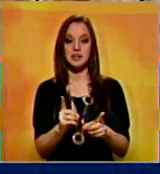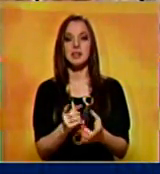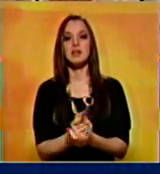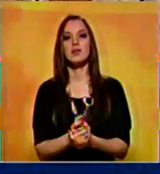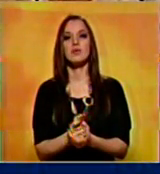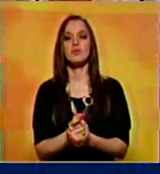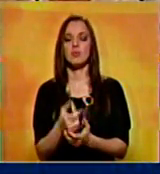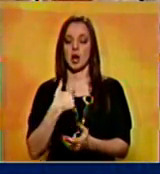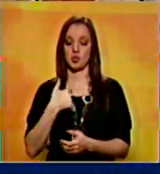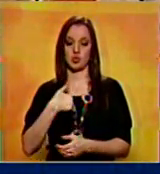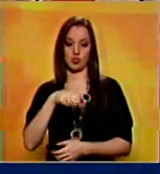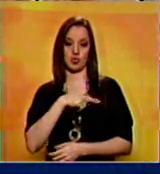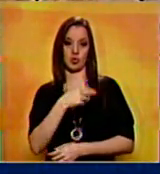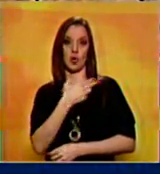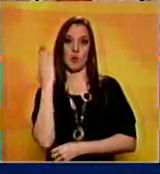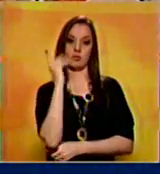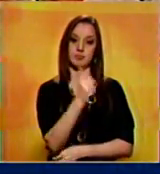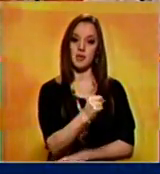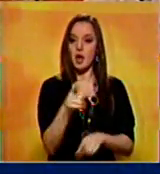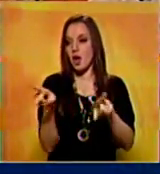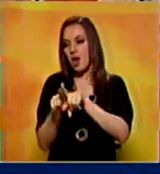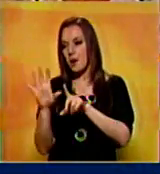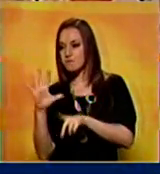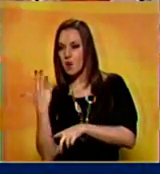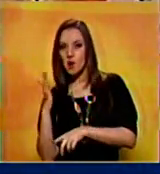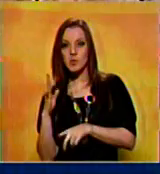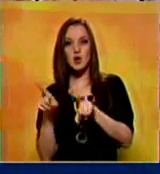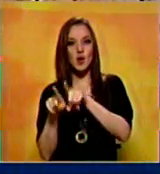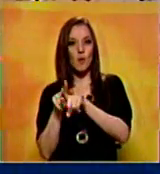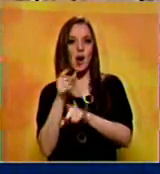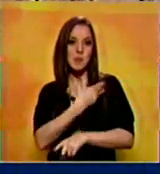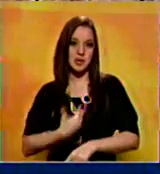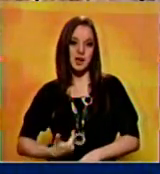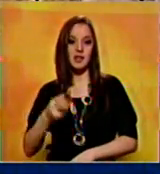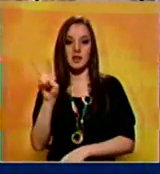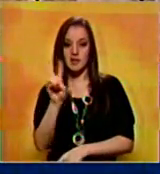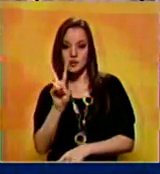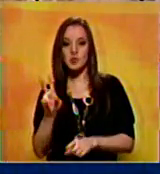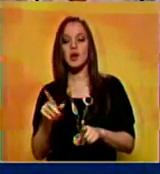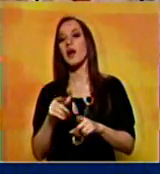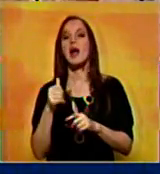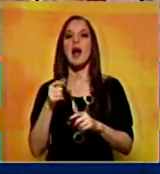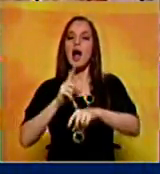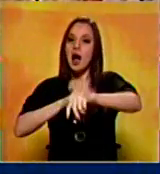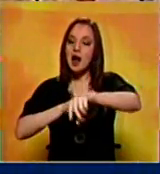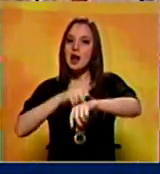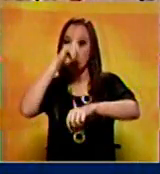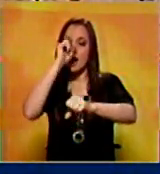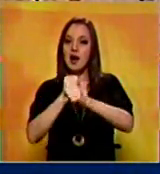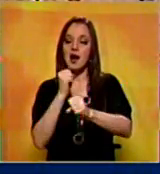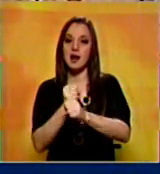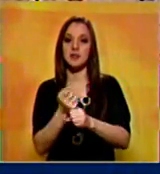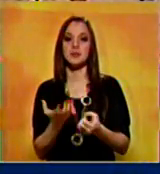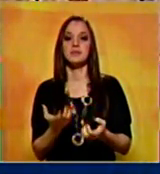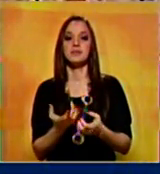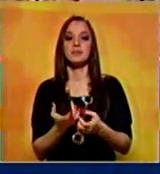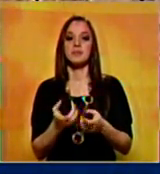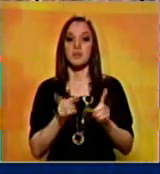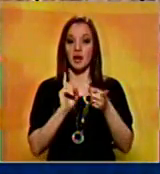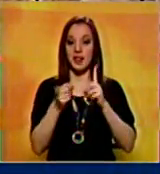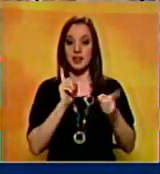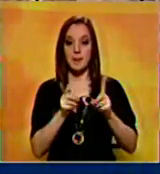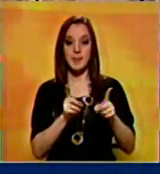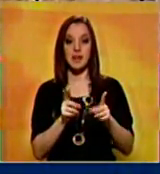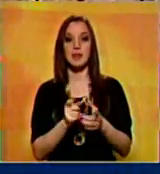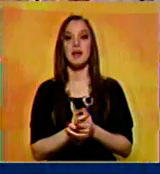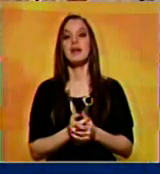parecidos del mismo tiempo y si logramos avanzar con metas concretas en los trabajos conjuntos